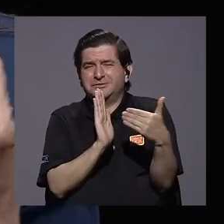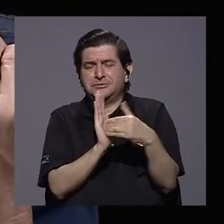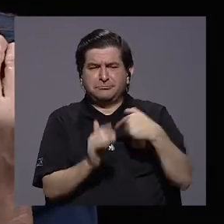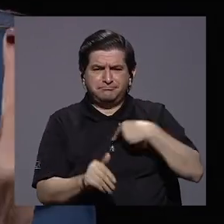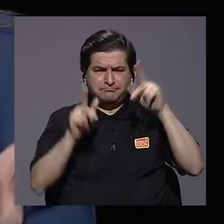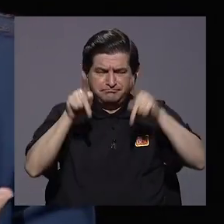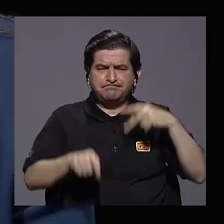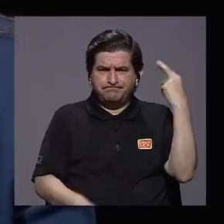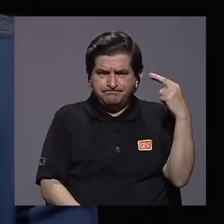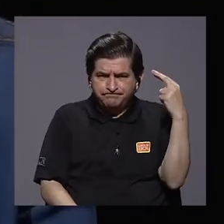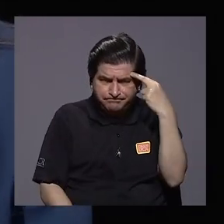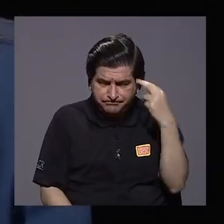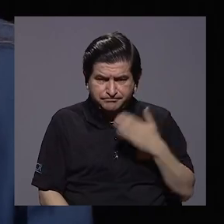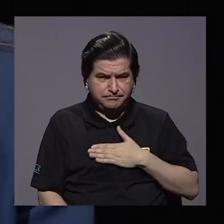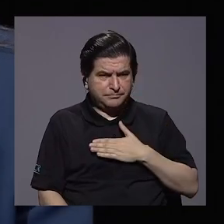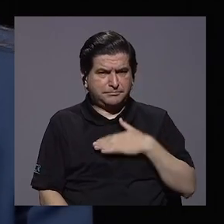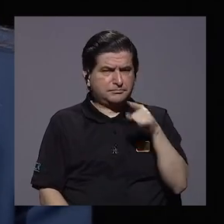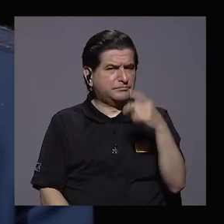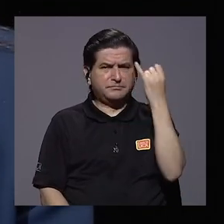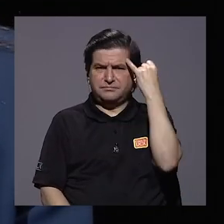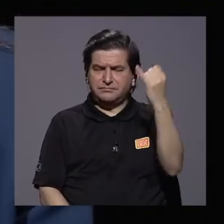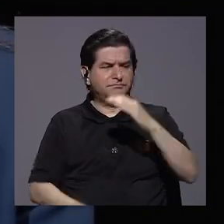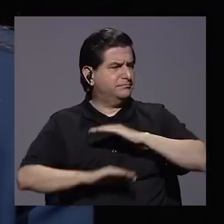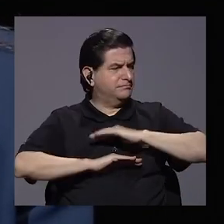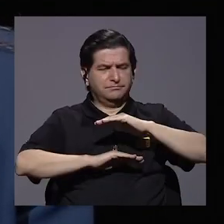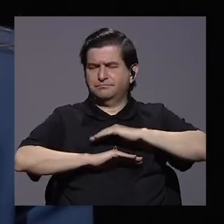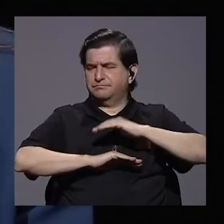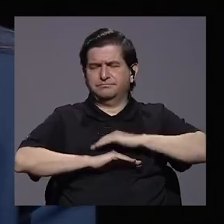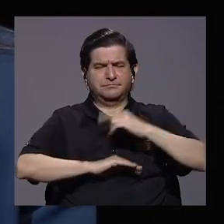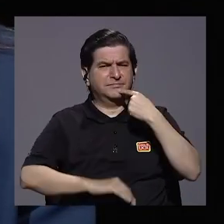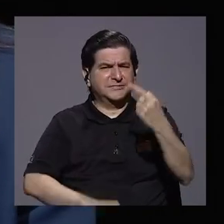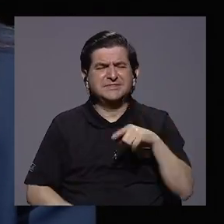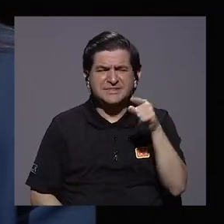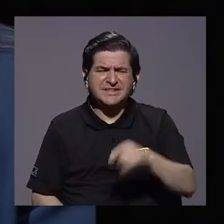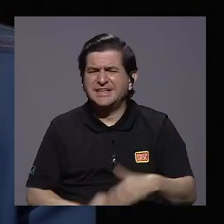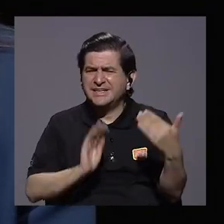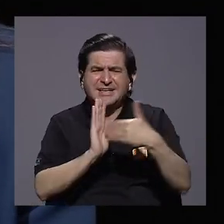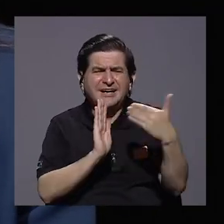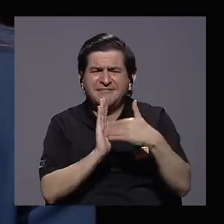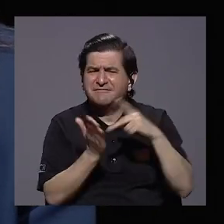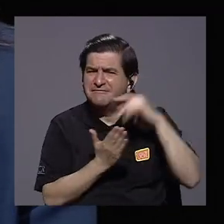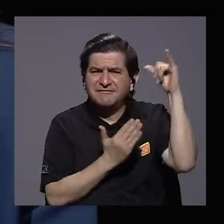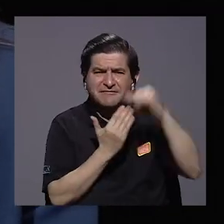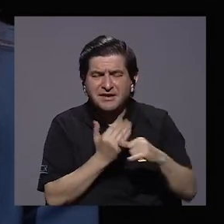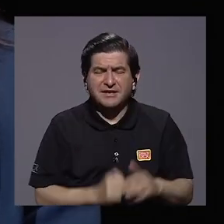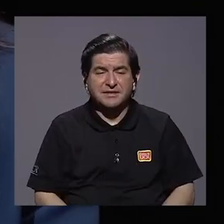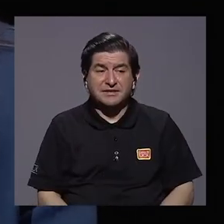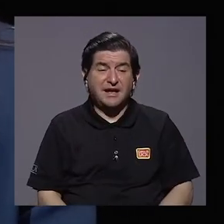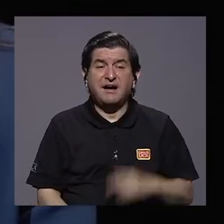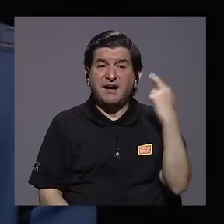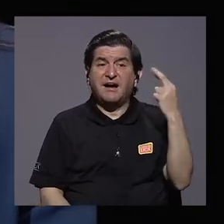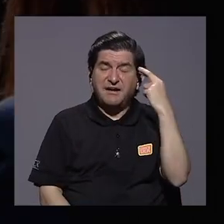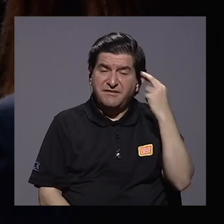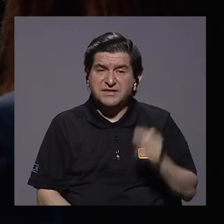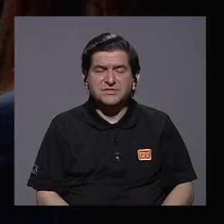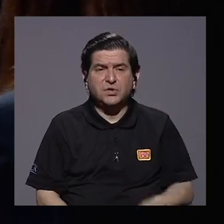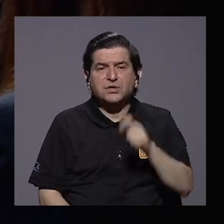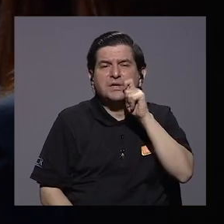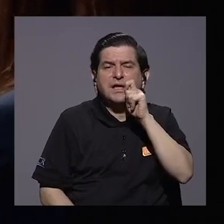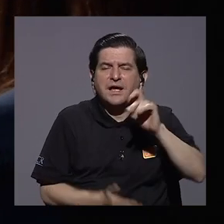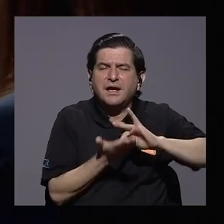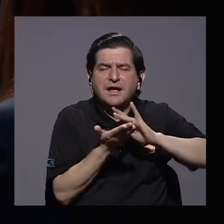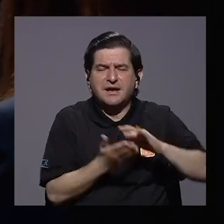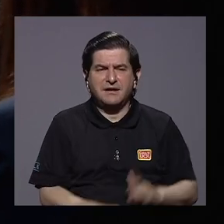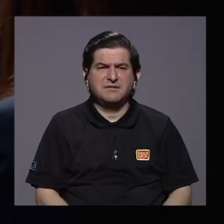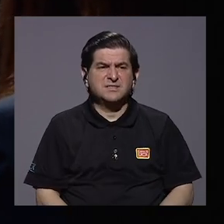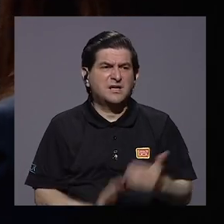Yo soy una persona racional, a mí eso no es un argumento que me satisfaga, que me digan que genera ruido el proyecto por tener el cannabis medicinal. Porque